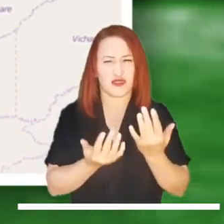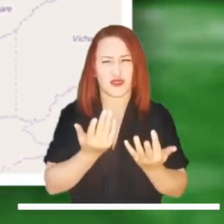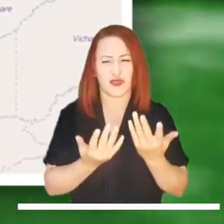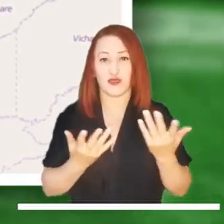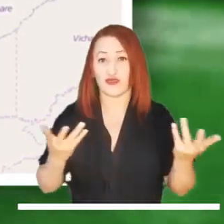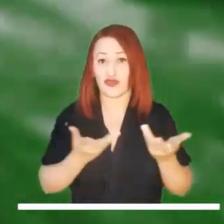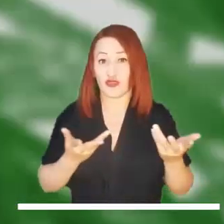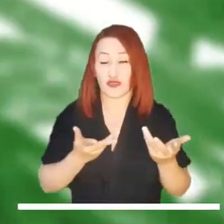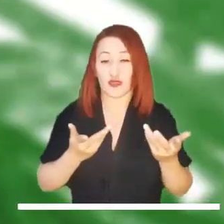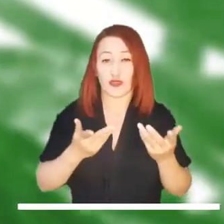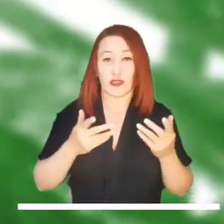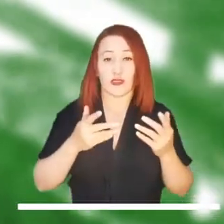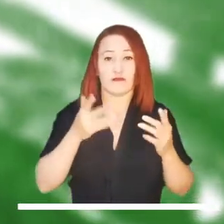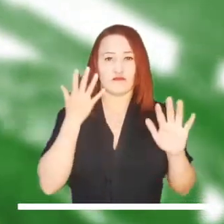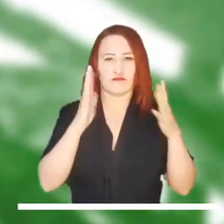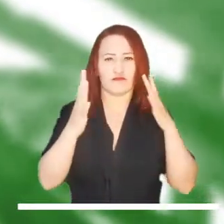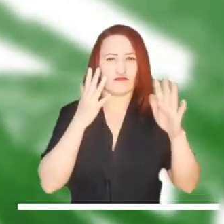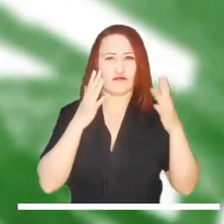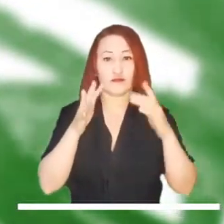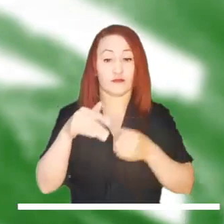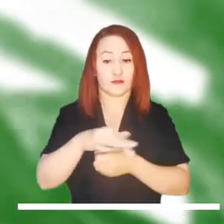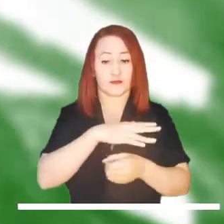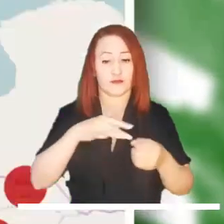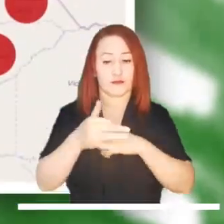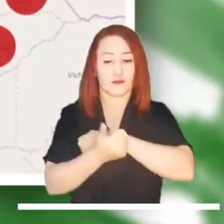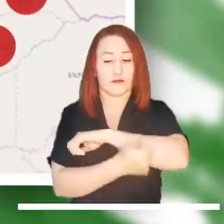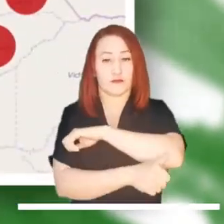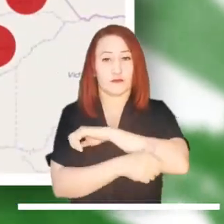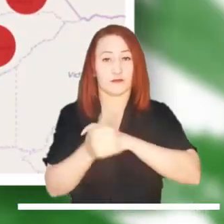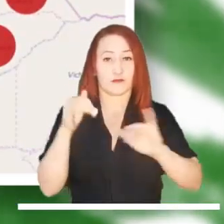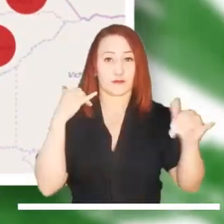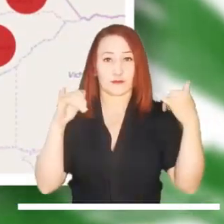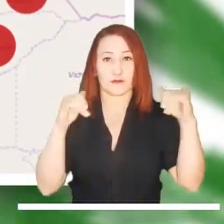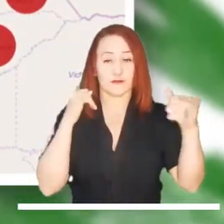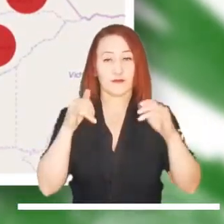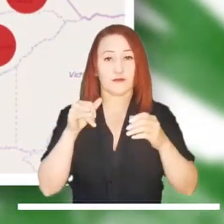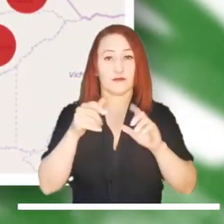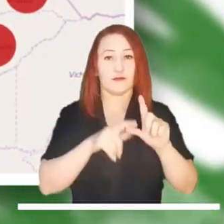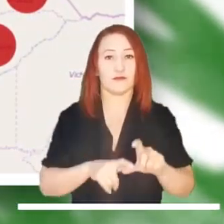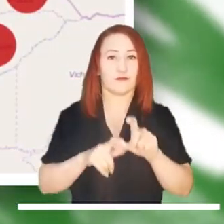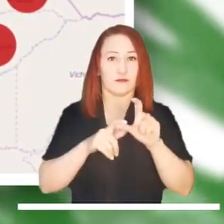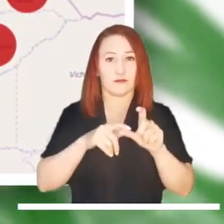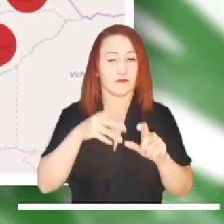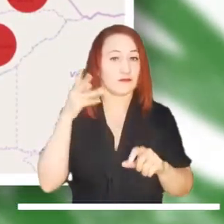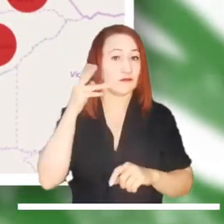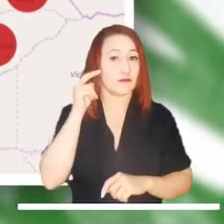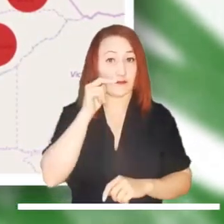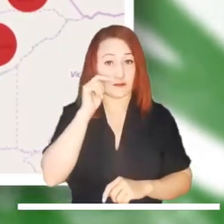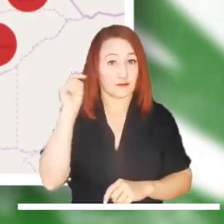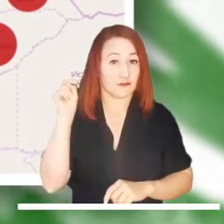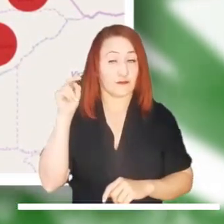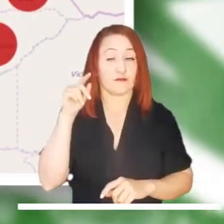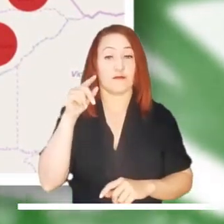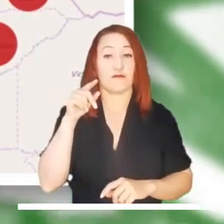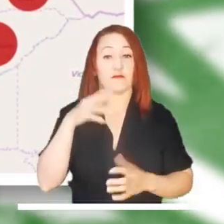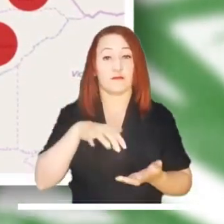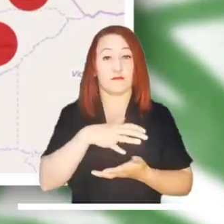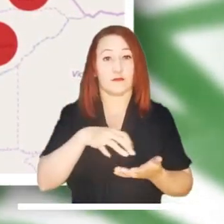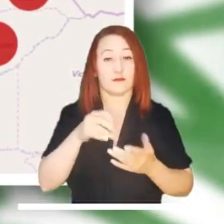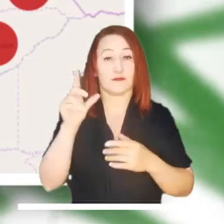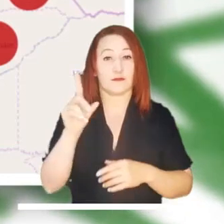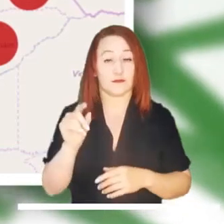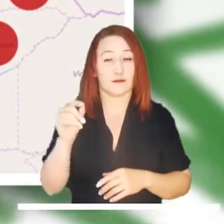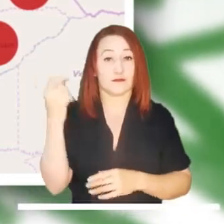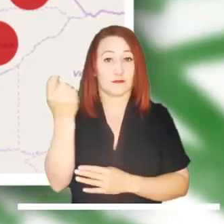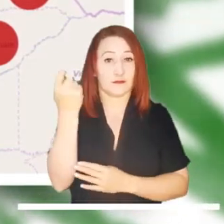Alerta roja también por alta probabilidad de ocurrencia de incendios en la cobertura vegetal en zonas de Cundinamarca, Boyacá, Casanare, Lago